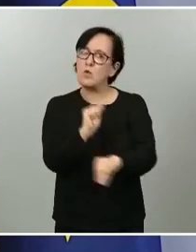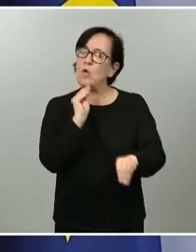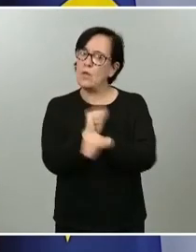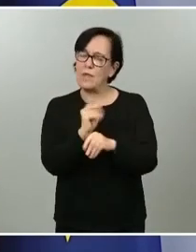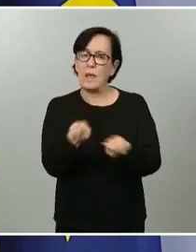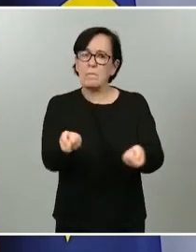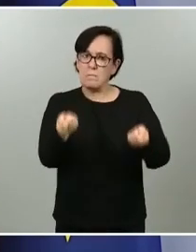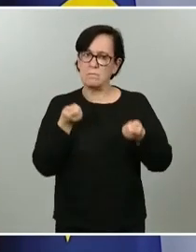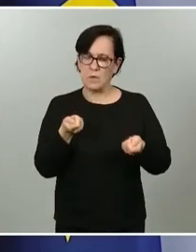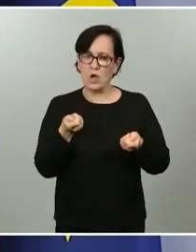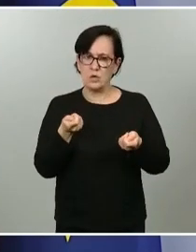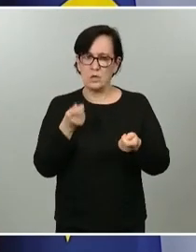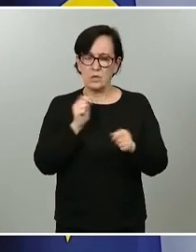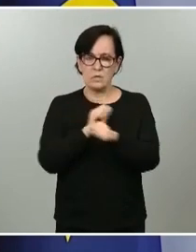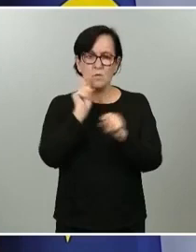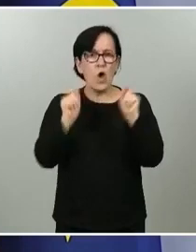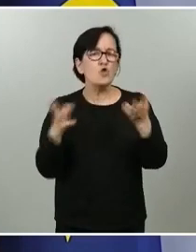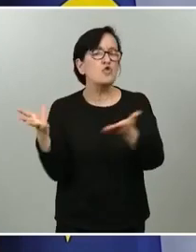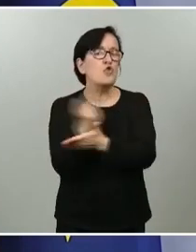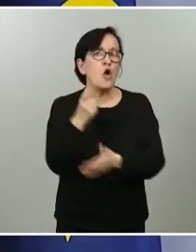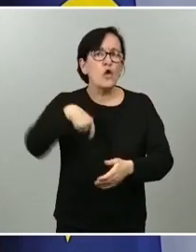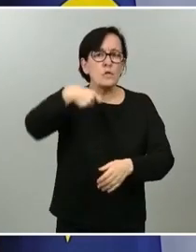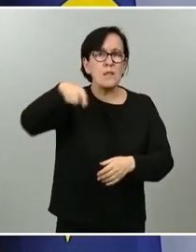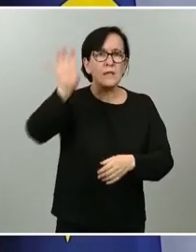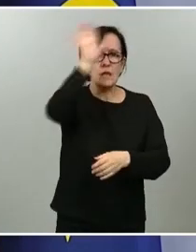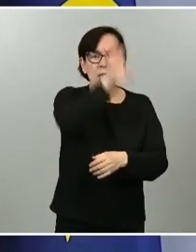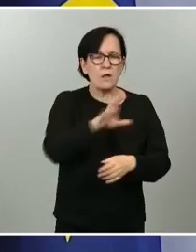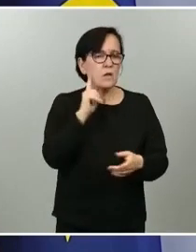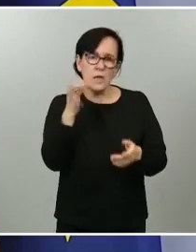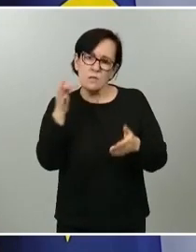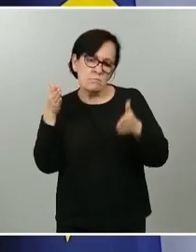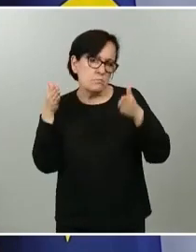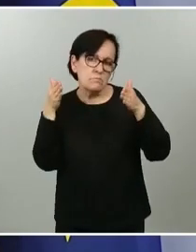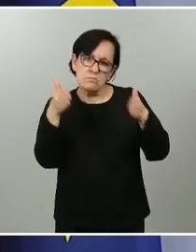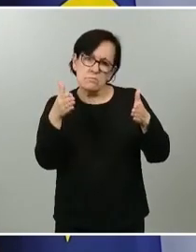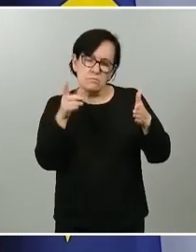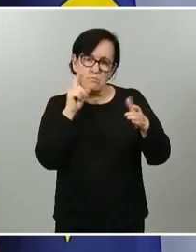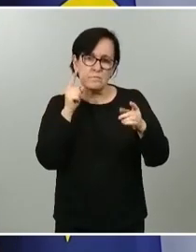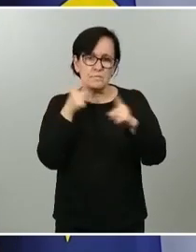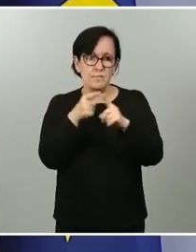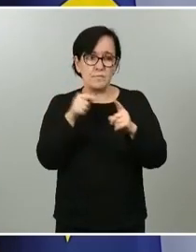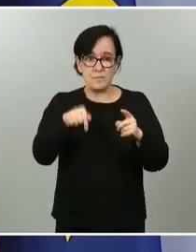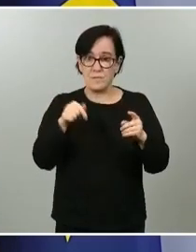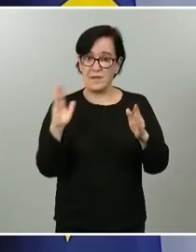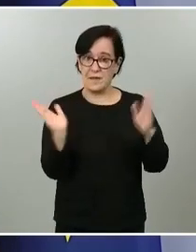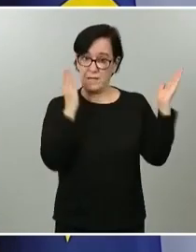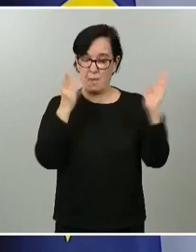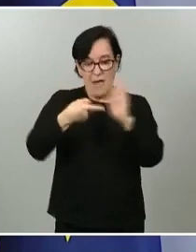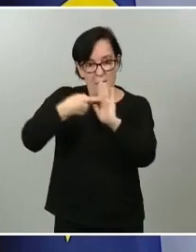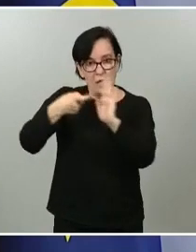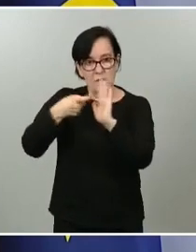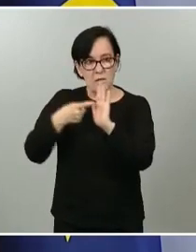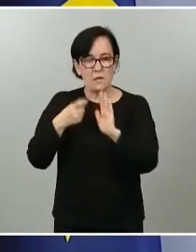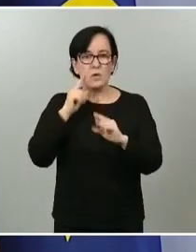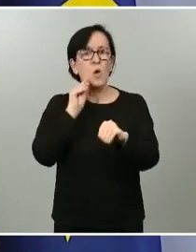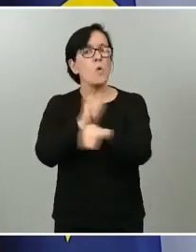presidentes autonómicos y esta va a ser la orientación general que vamos a tener en esta etapa de desescalado. Actuar con cautela